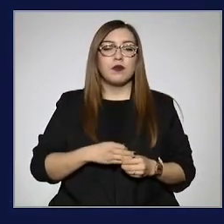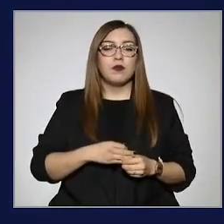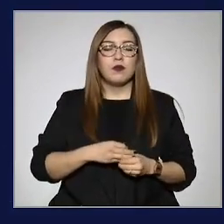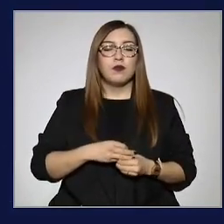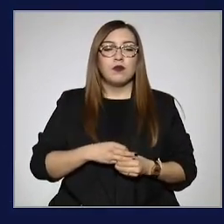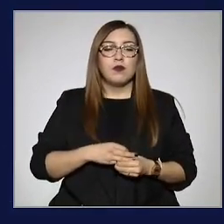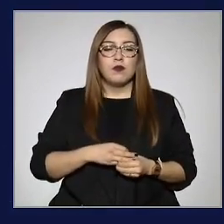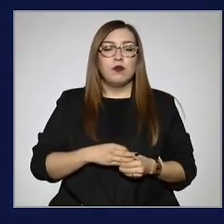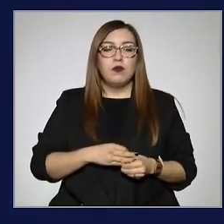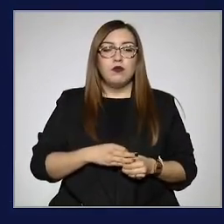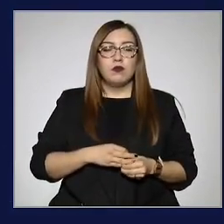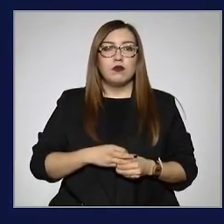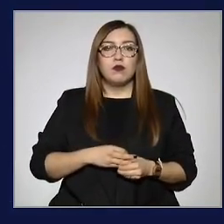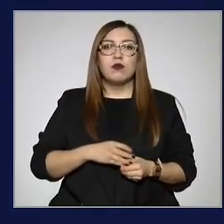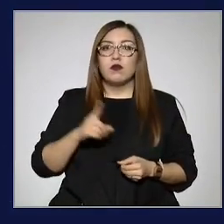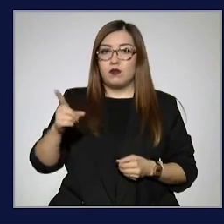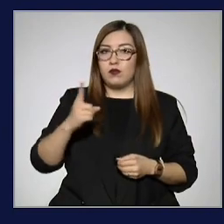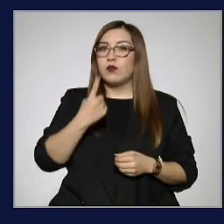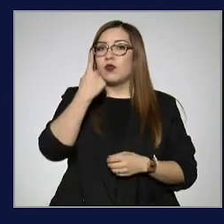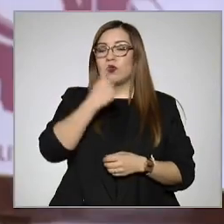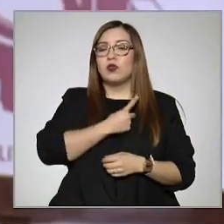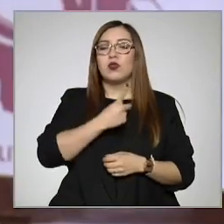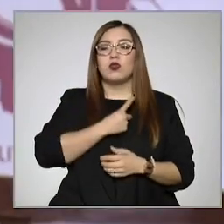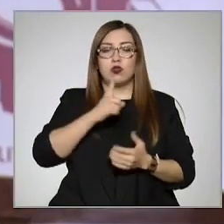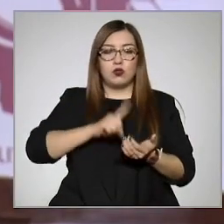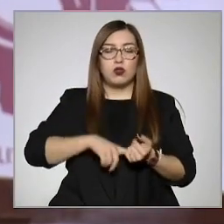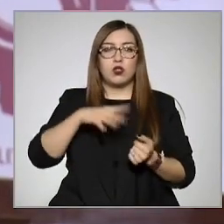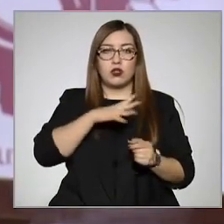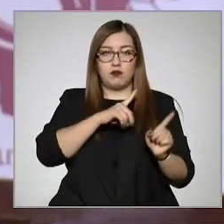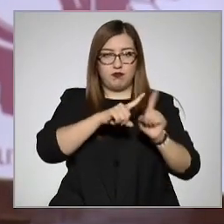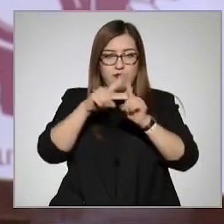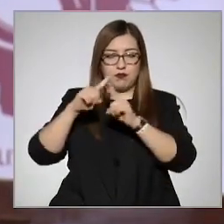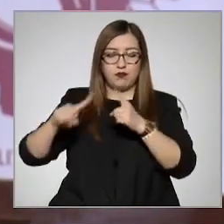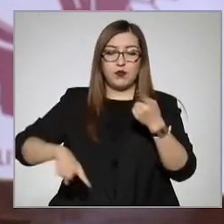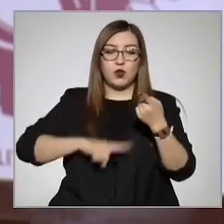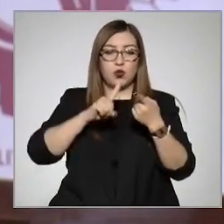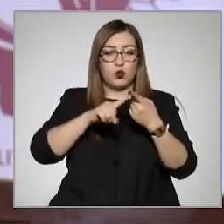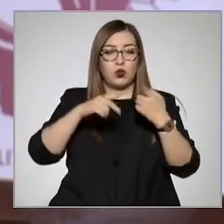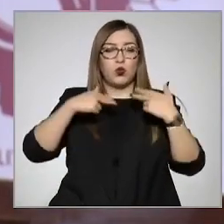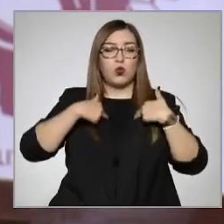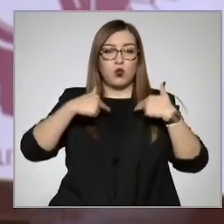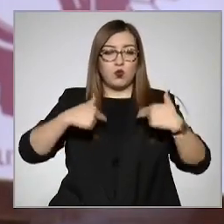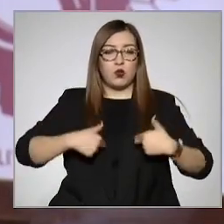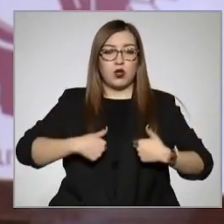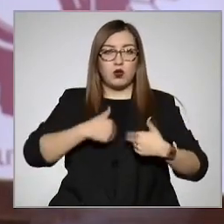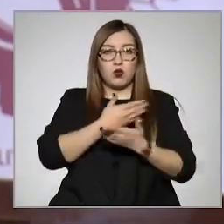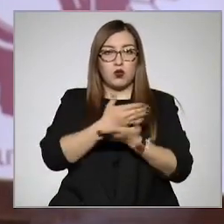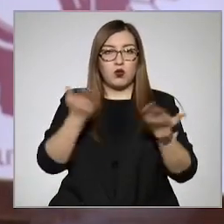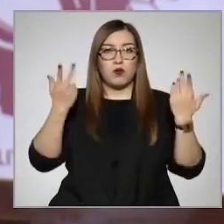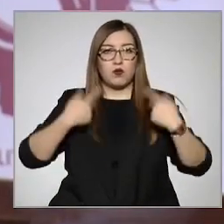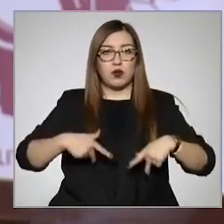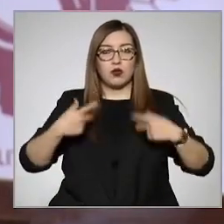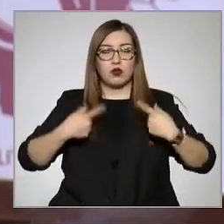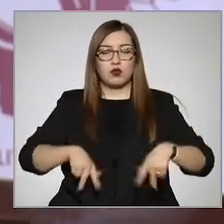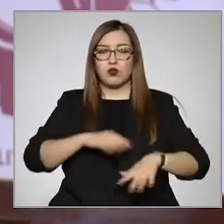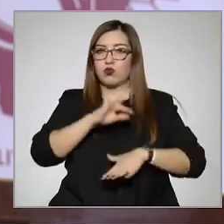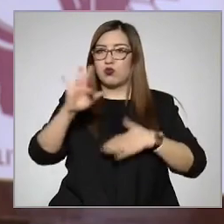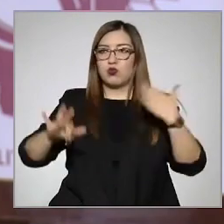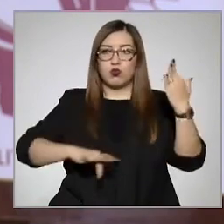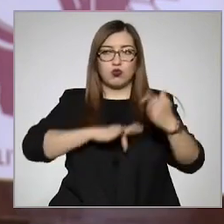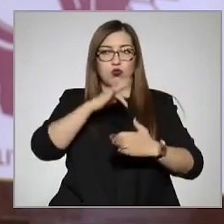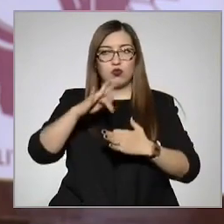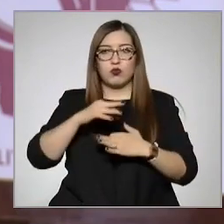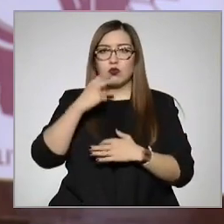varios conceptos. Uno, ¿qué es humano? Es para los seres humanos. Está